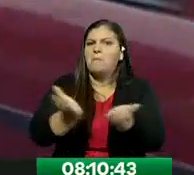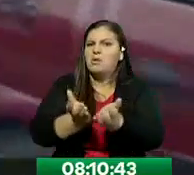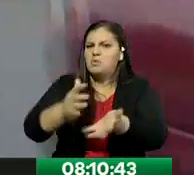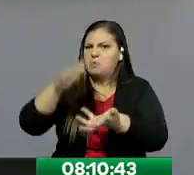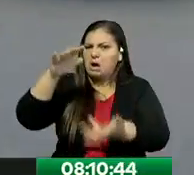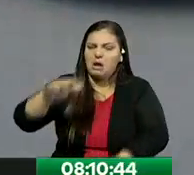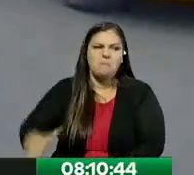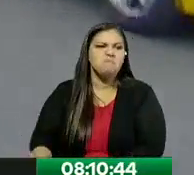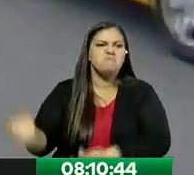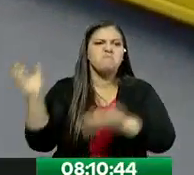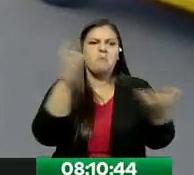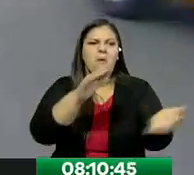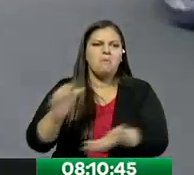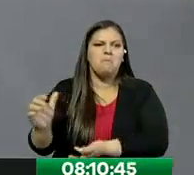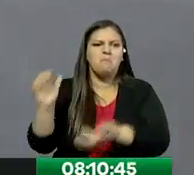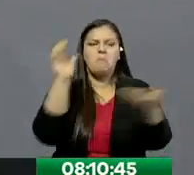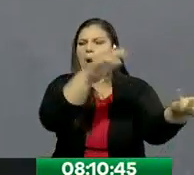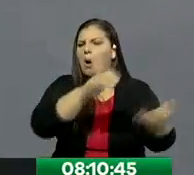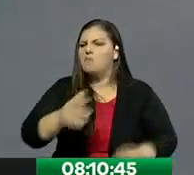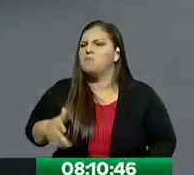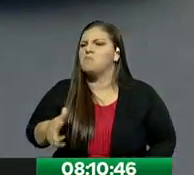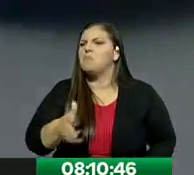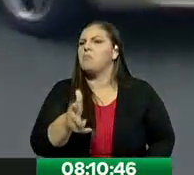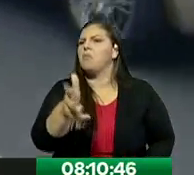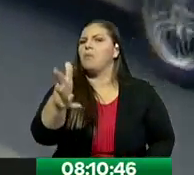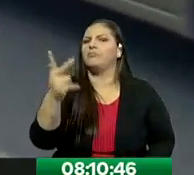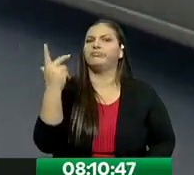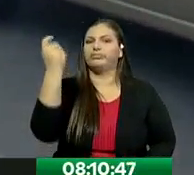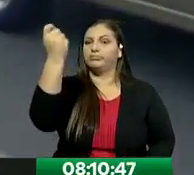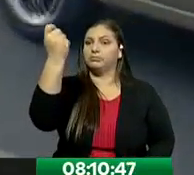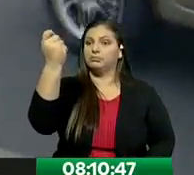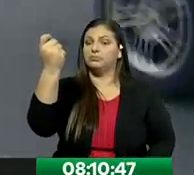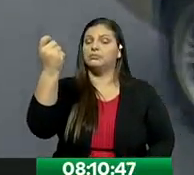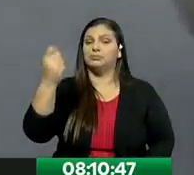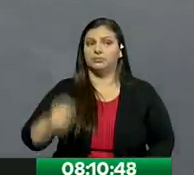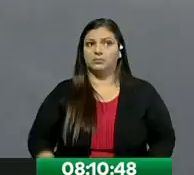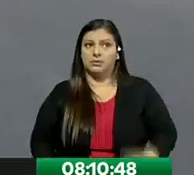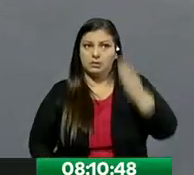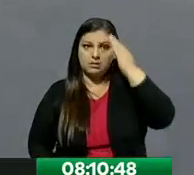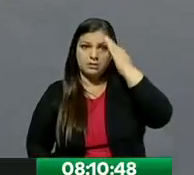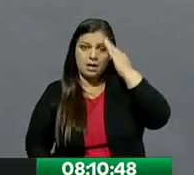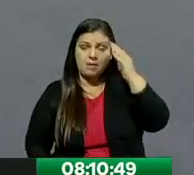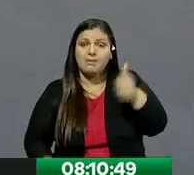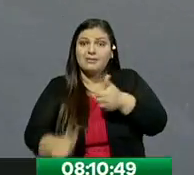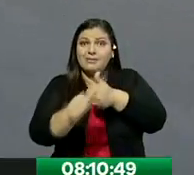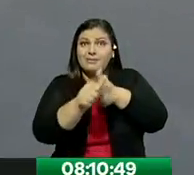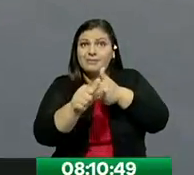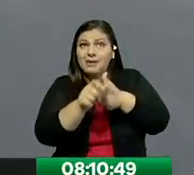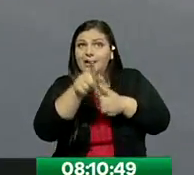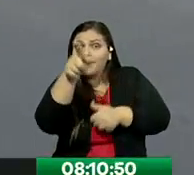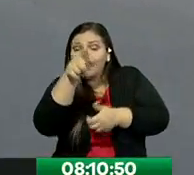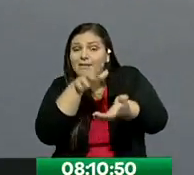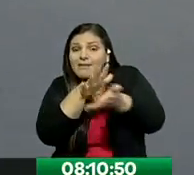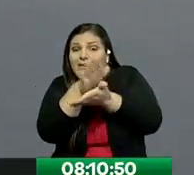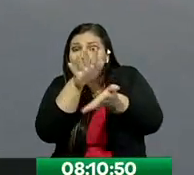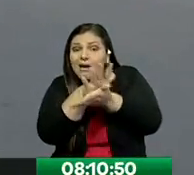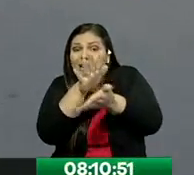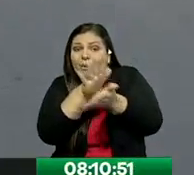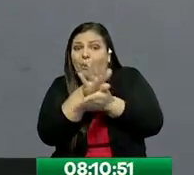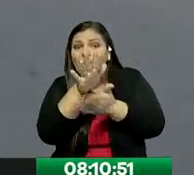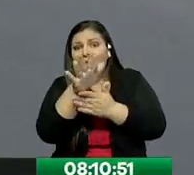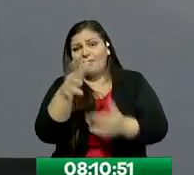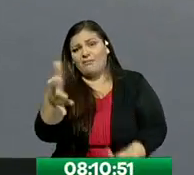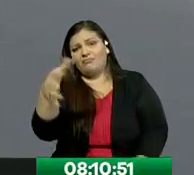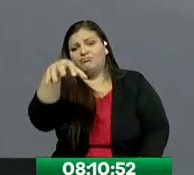hacer conciencia y que la gente vea, porque además tenemos la escuela acá. Entonces también en la esquina de la escuela también botan basura. Entonces